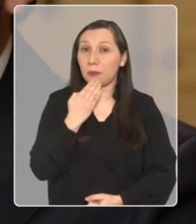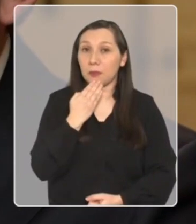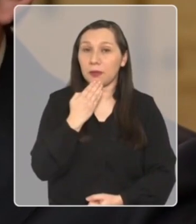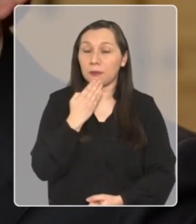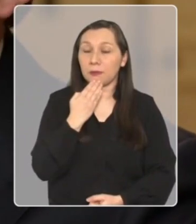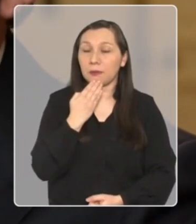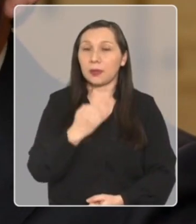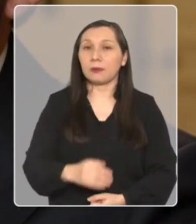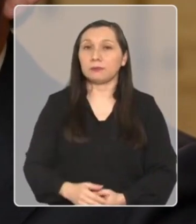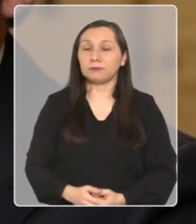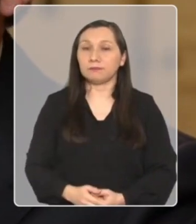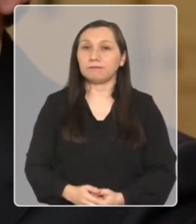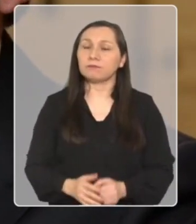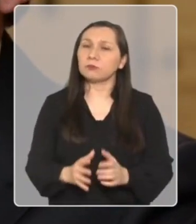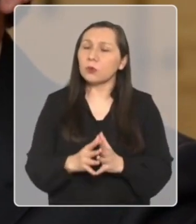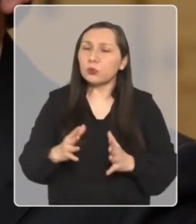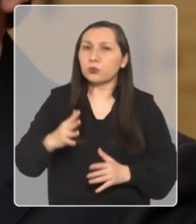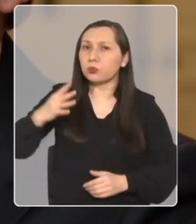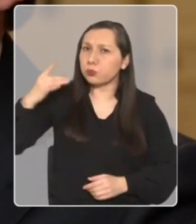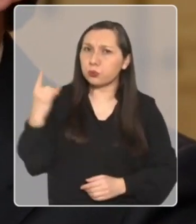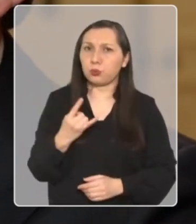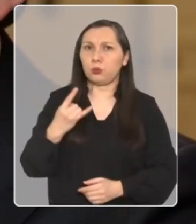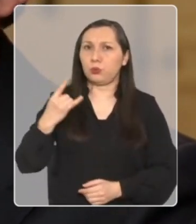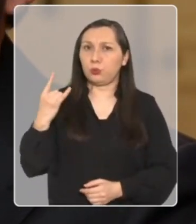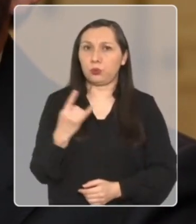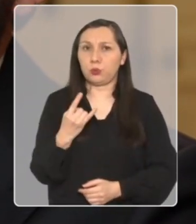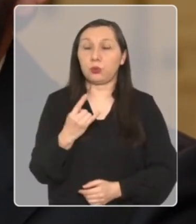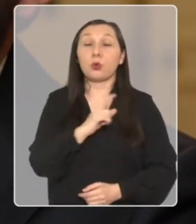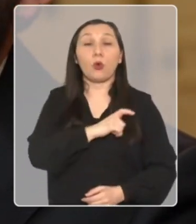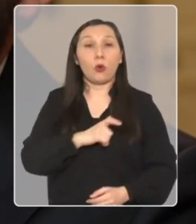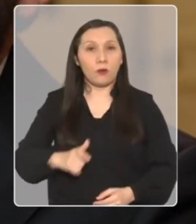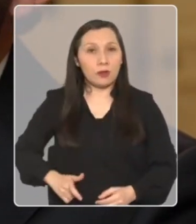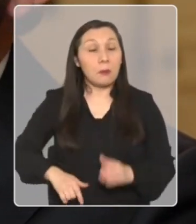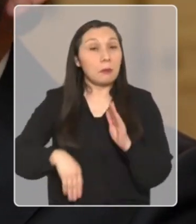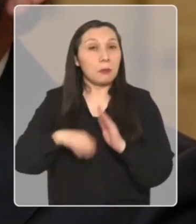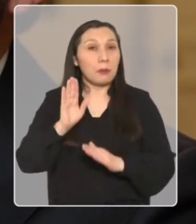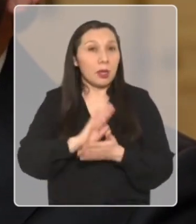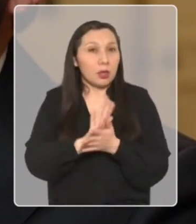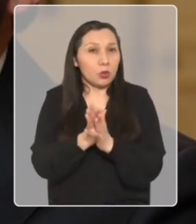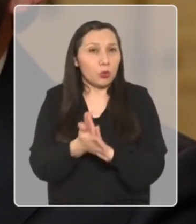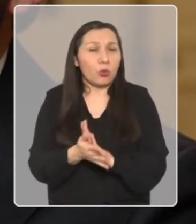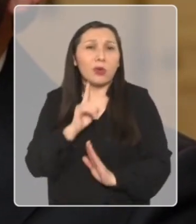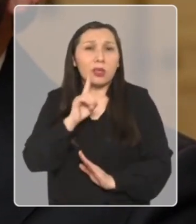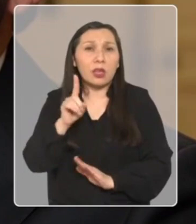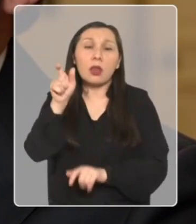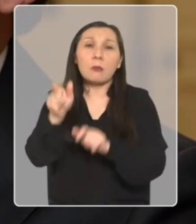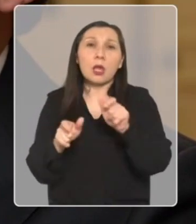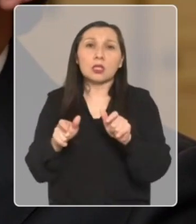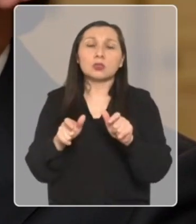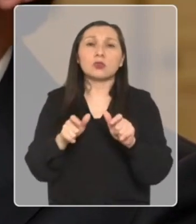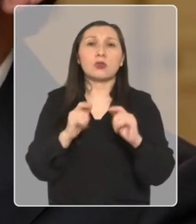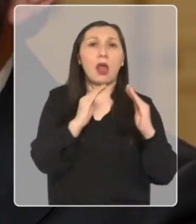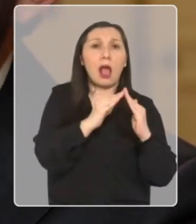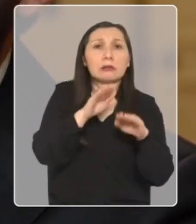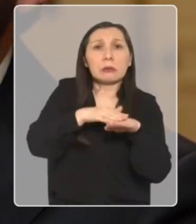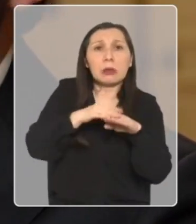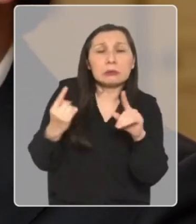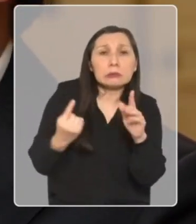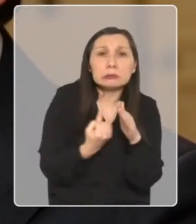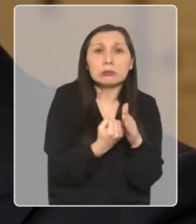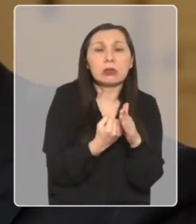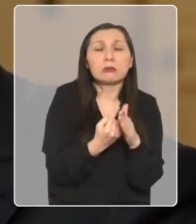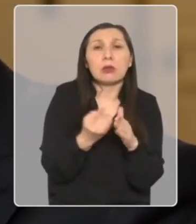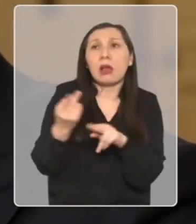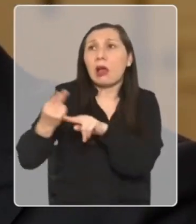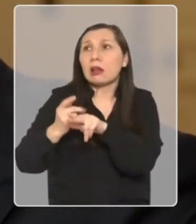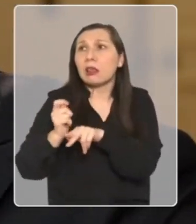Es también de extrema urgencia para el gobierno, pero por sobre todo para la gente que vive allegada, que ya